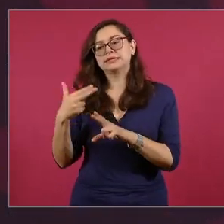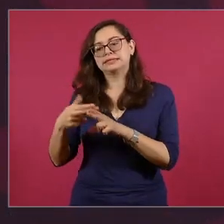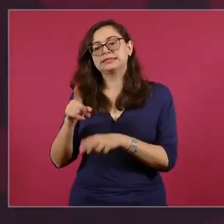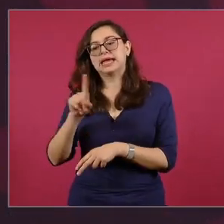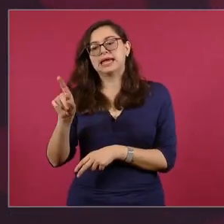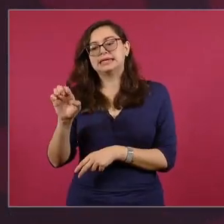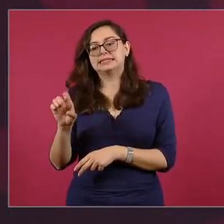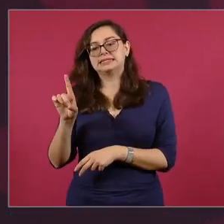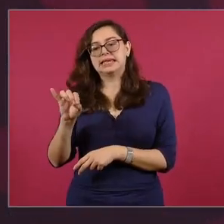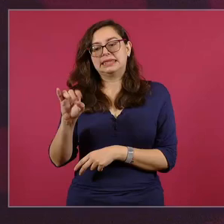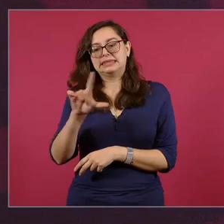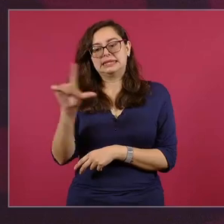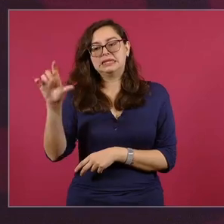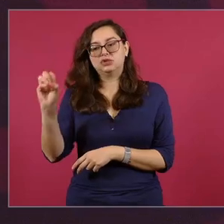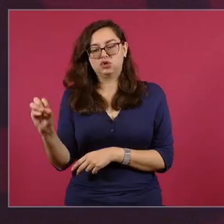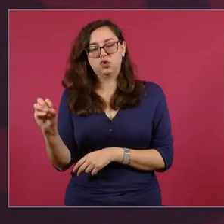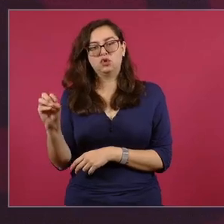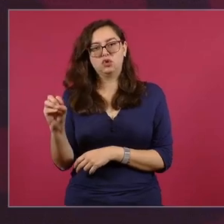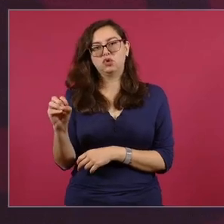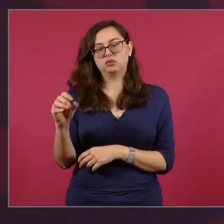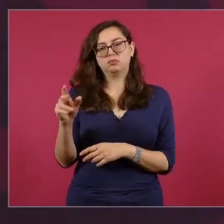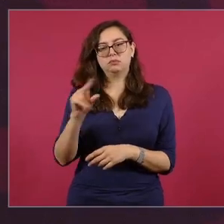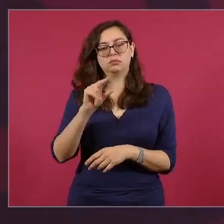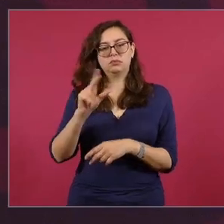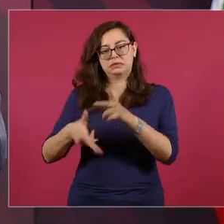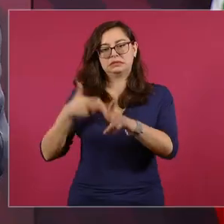salinismo como política continuó